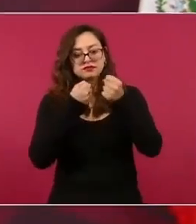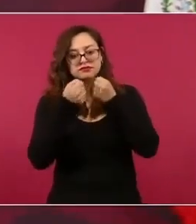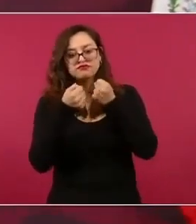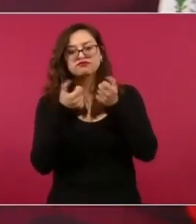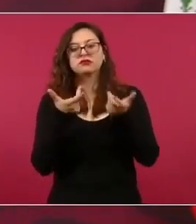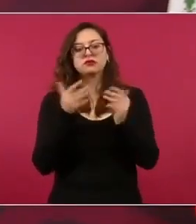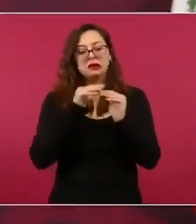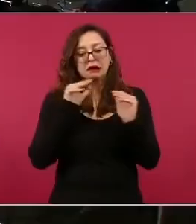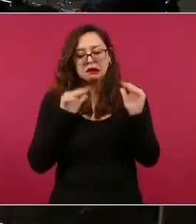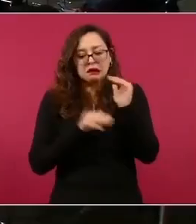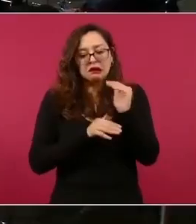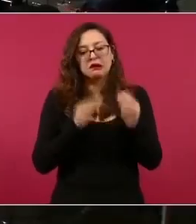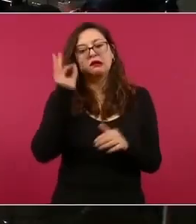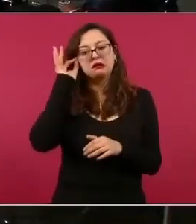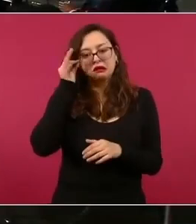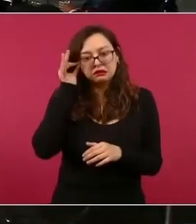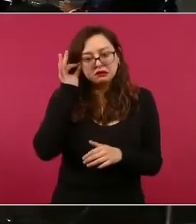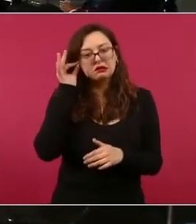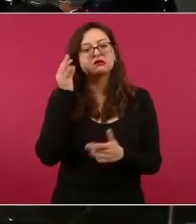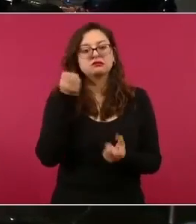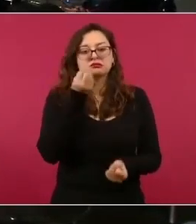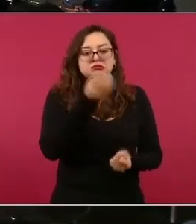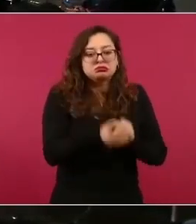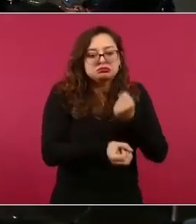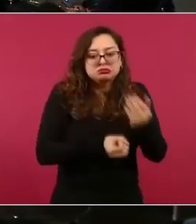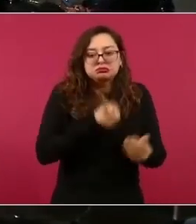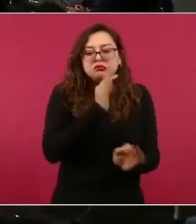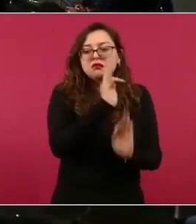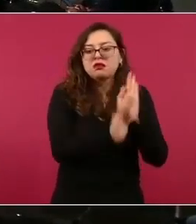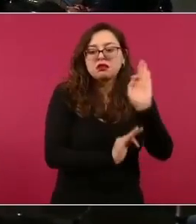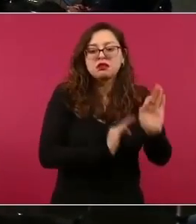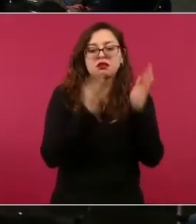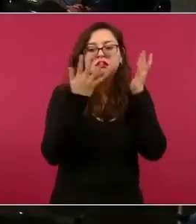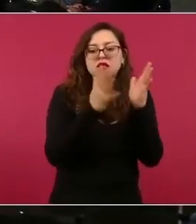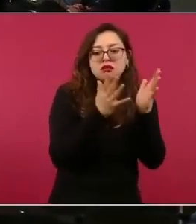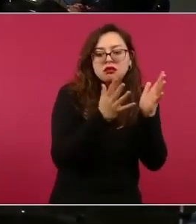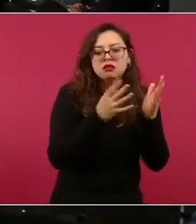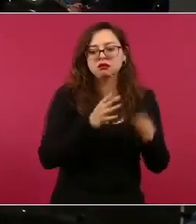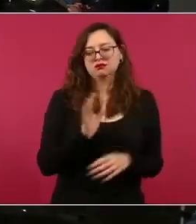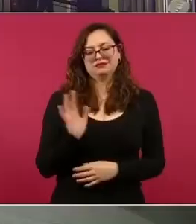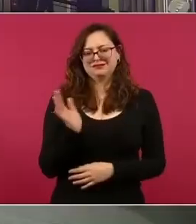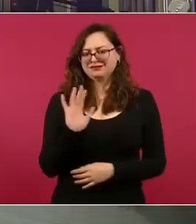al servicio de los grupos de intereses creados,